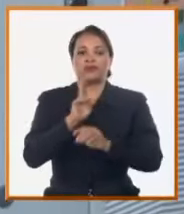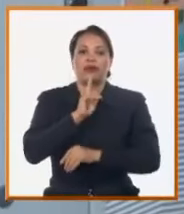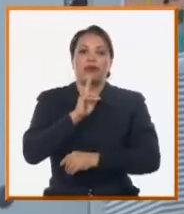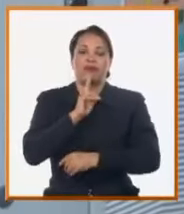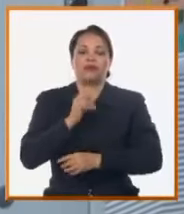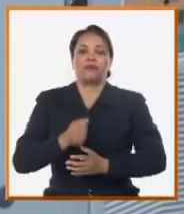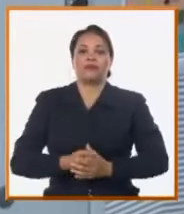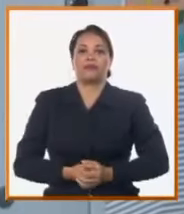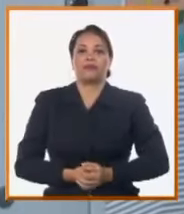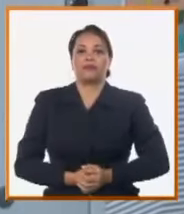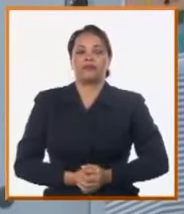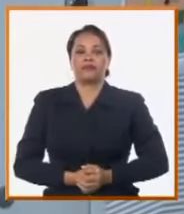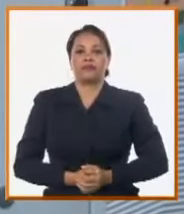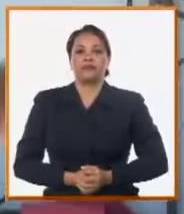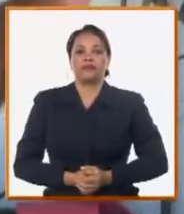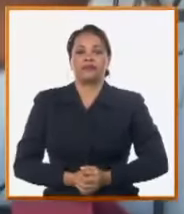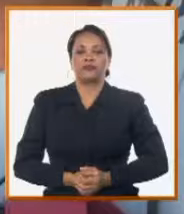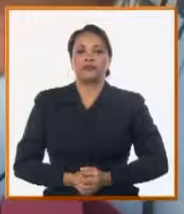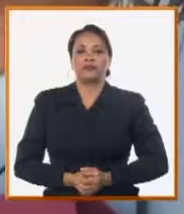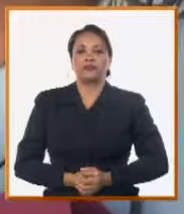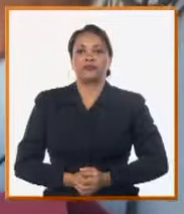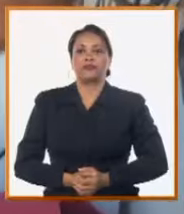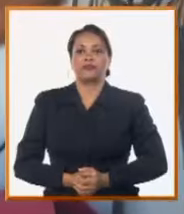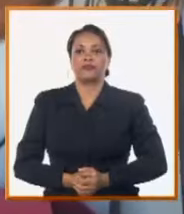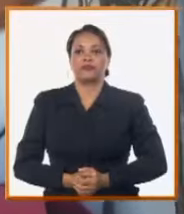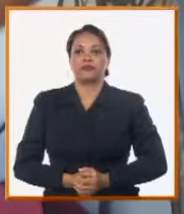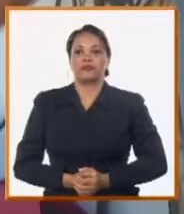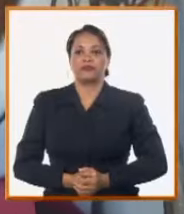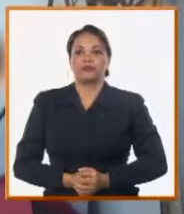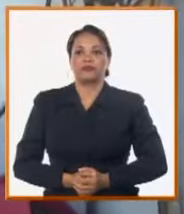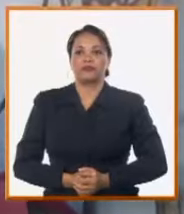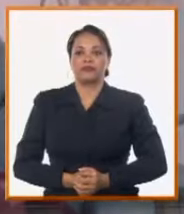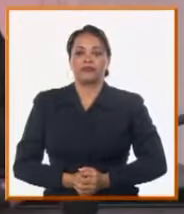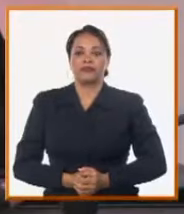Santispíritus, Dayana Marrero, especial para la Mesa Redonda.